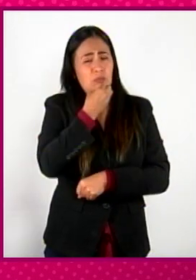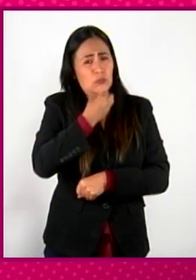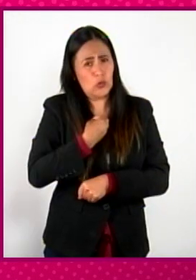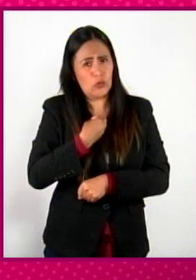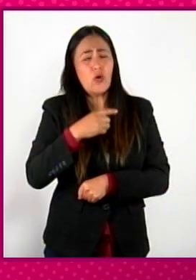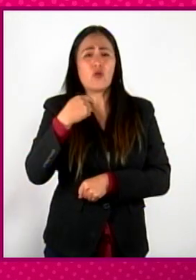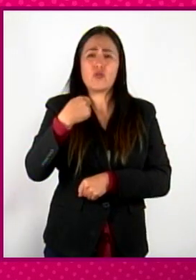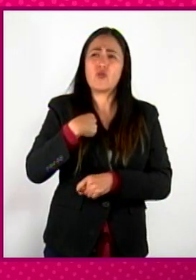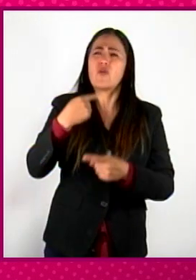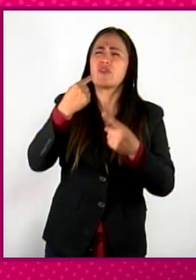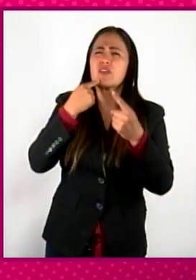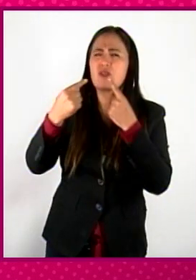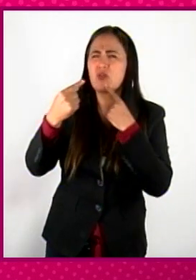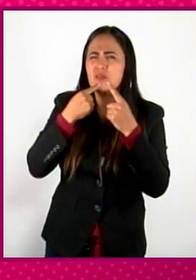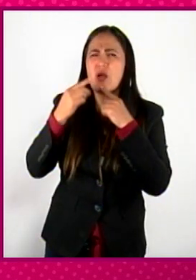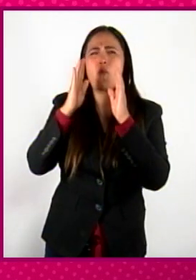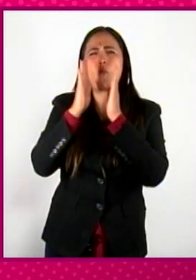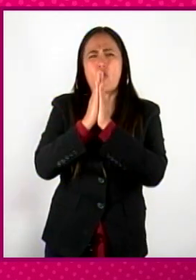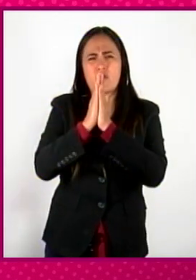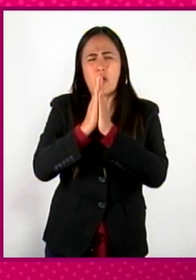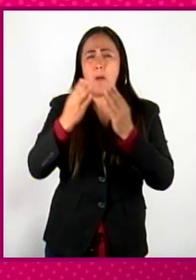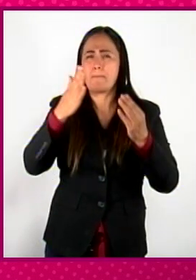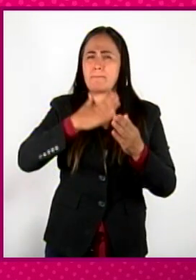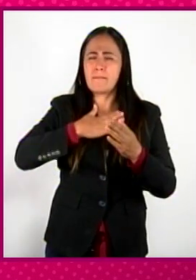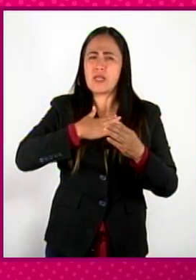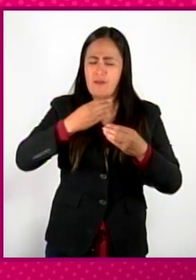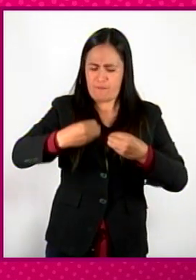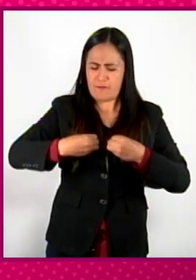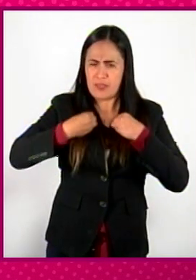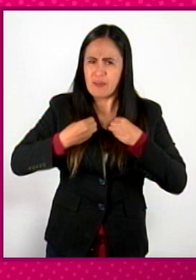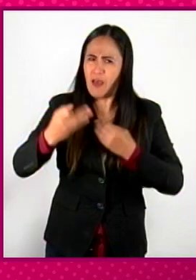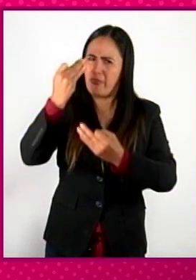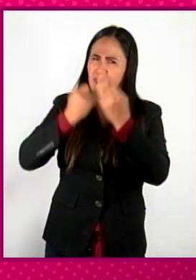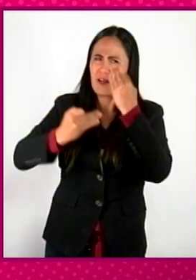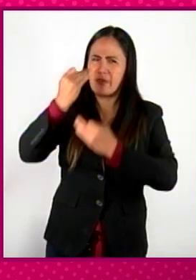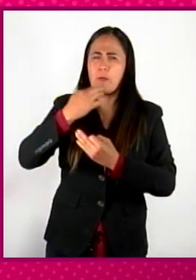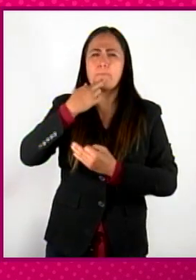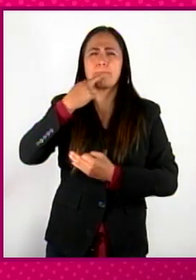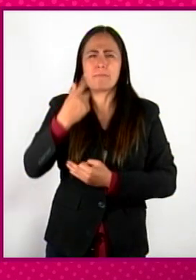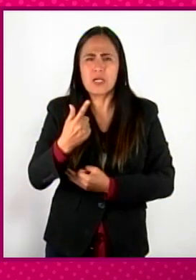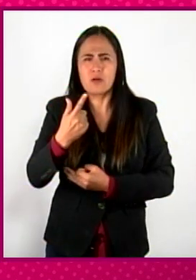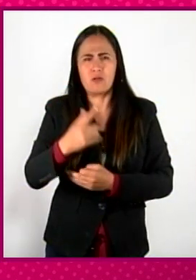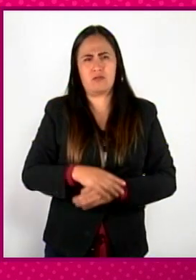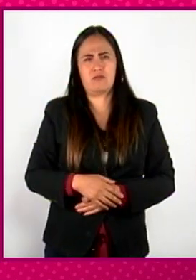tratar de negociar que mi forma de vida sea mejor, sea menos